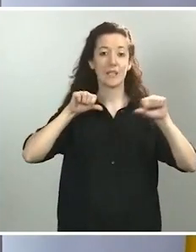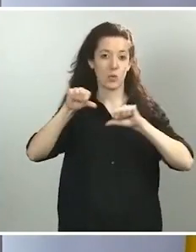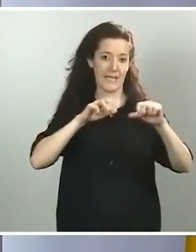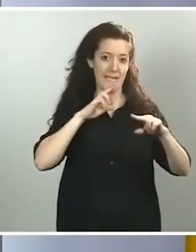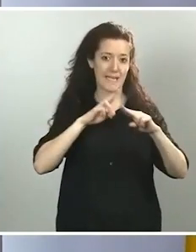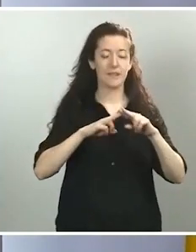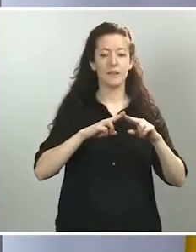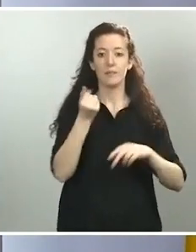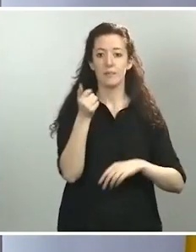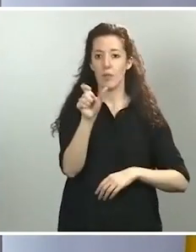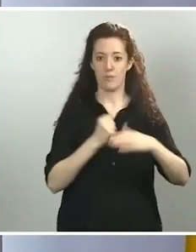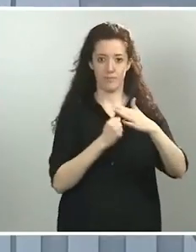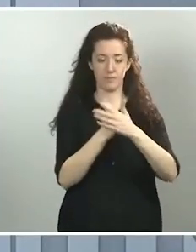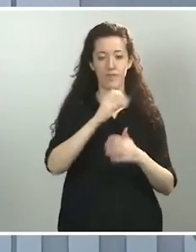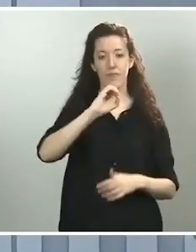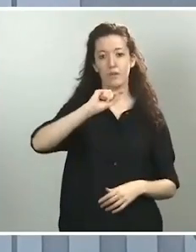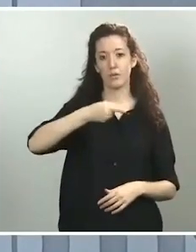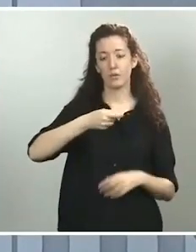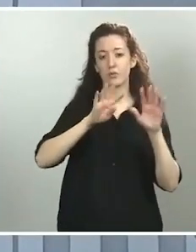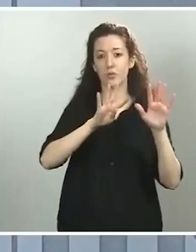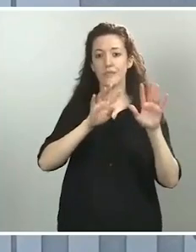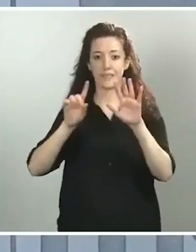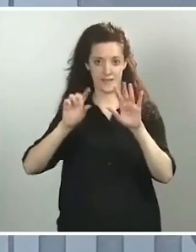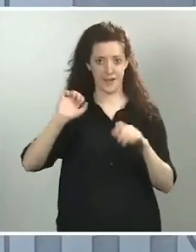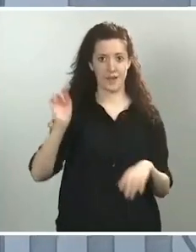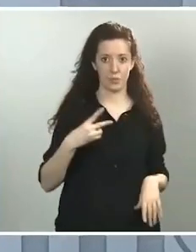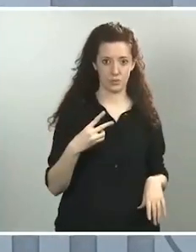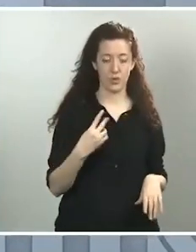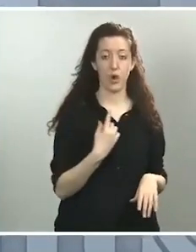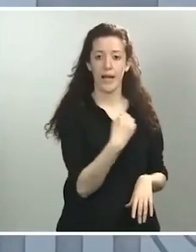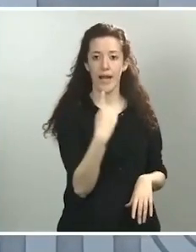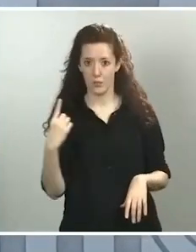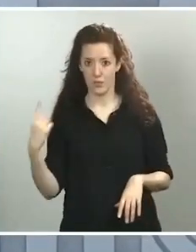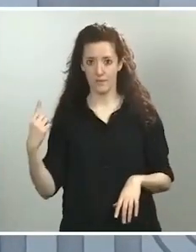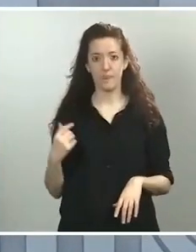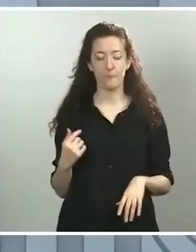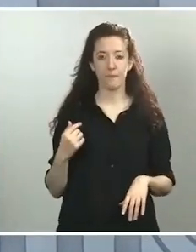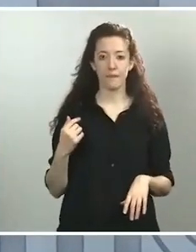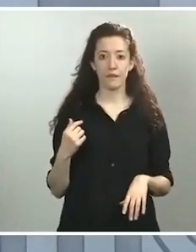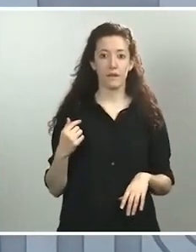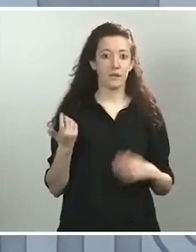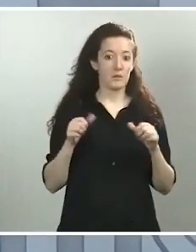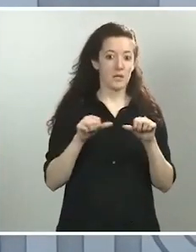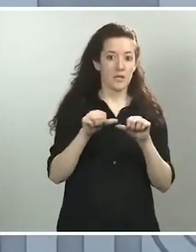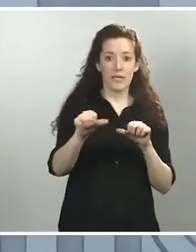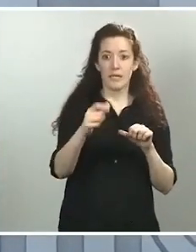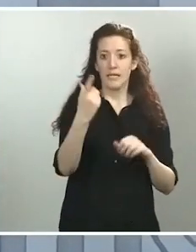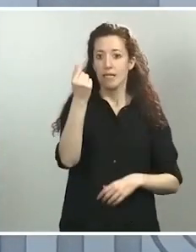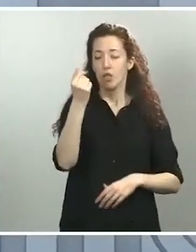por unidad como precio máximo, va a ser ejecutiva desde el momento que sea ejecutiva y no habrá ningún tipo de compensación. Quiero también